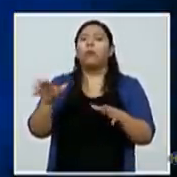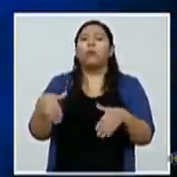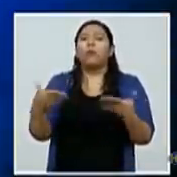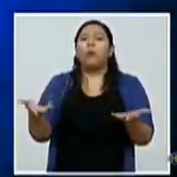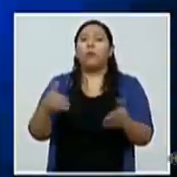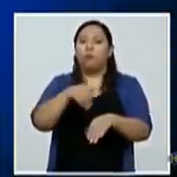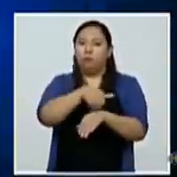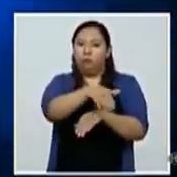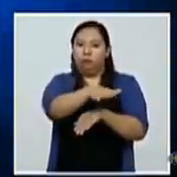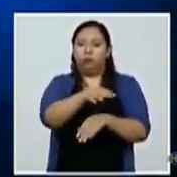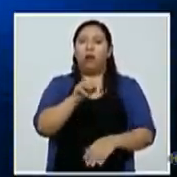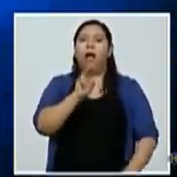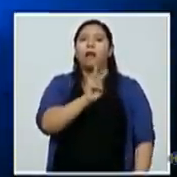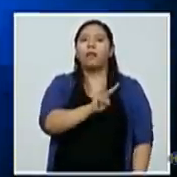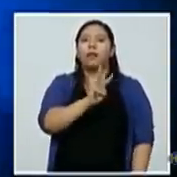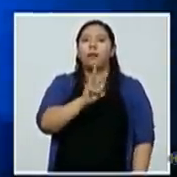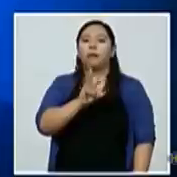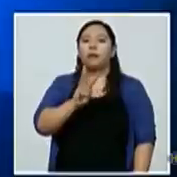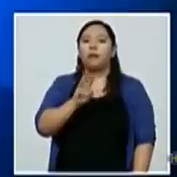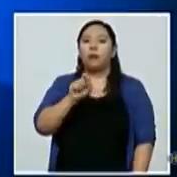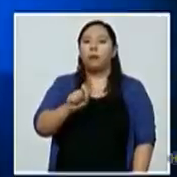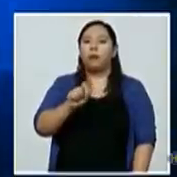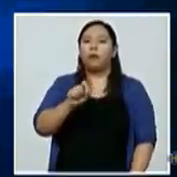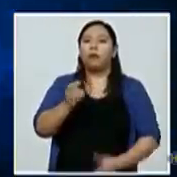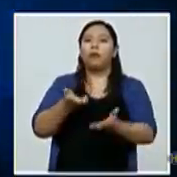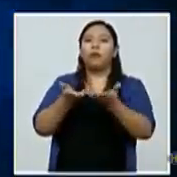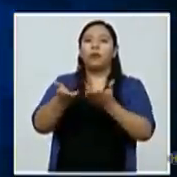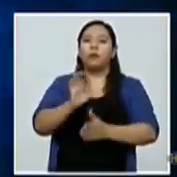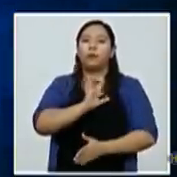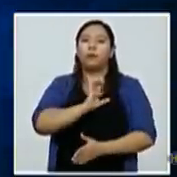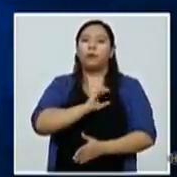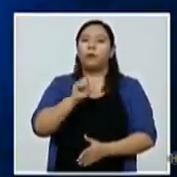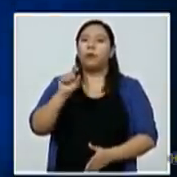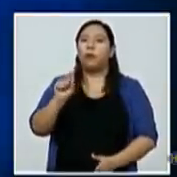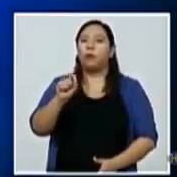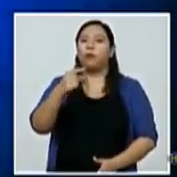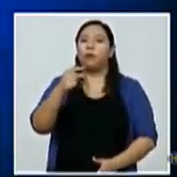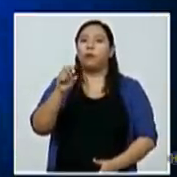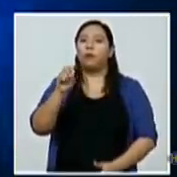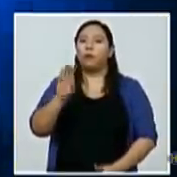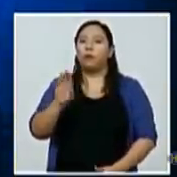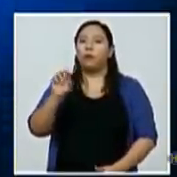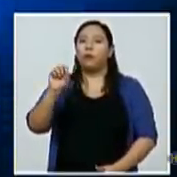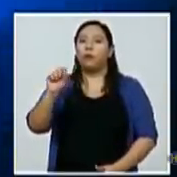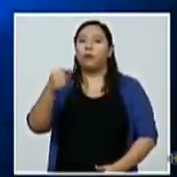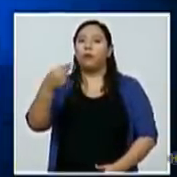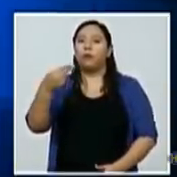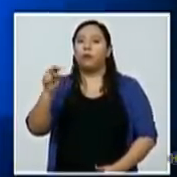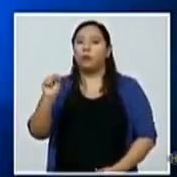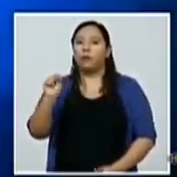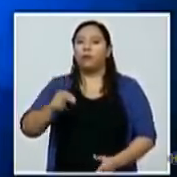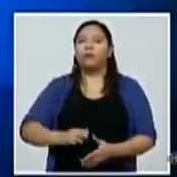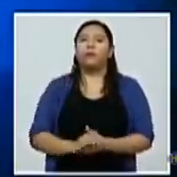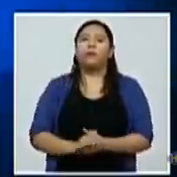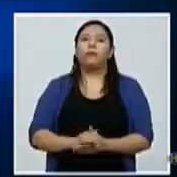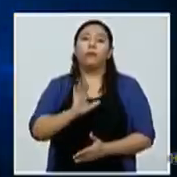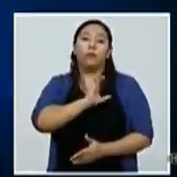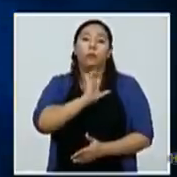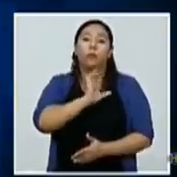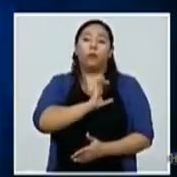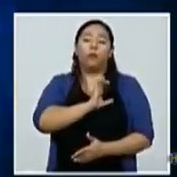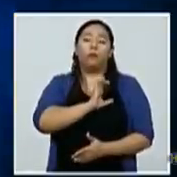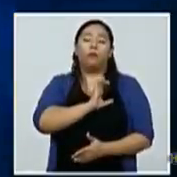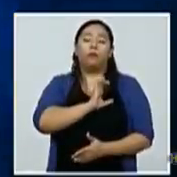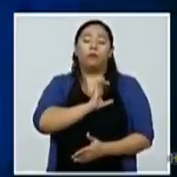través de la plataforma oficial www.serviciospoliciales.gov.hn. La Policía Nacional de